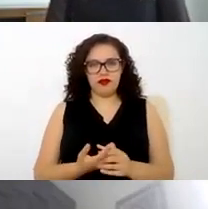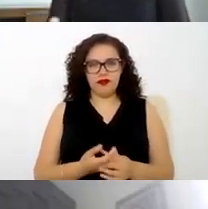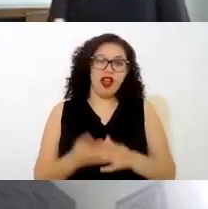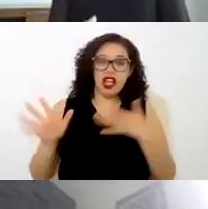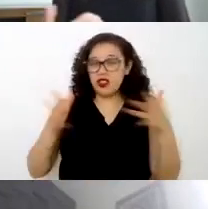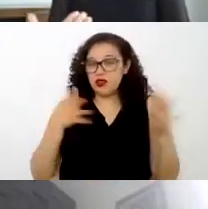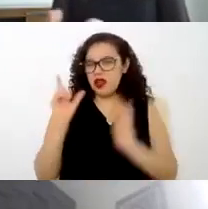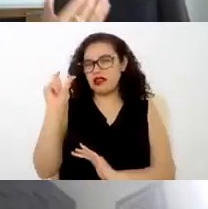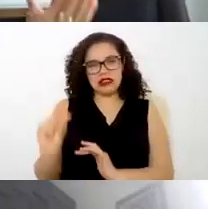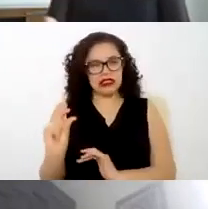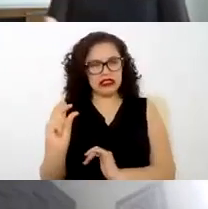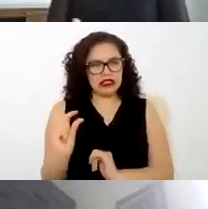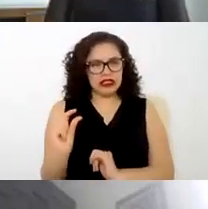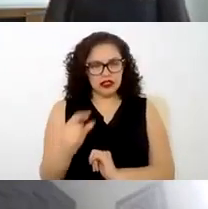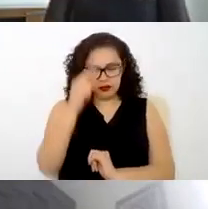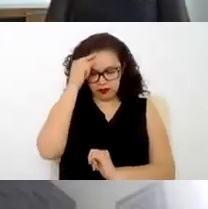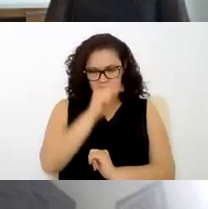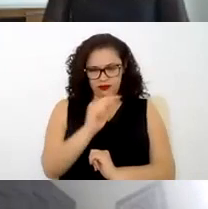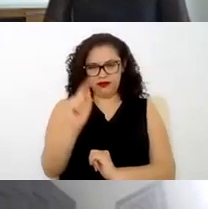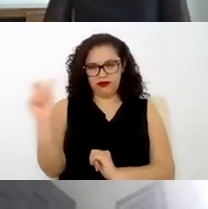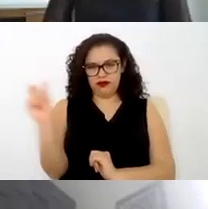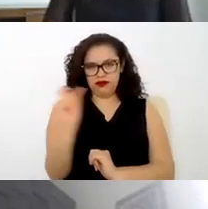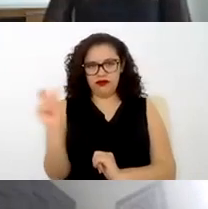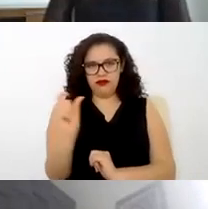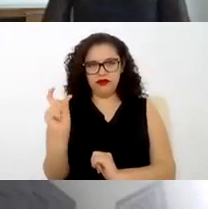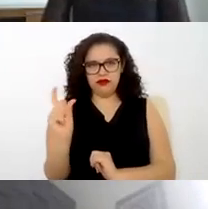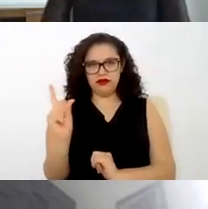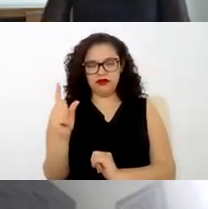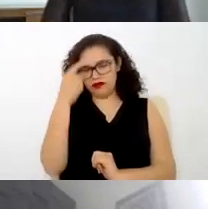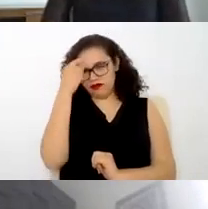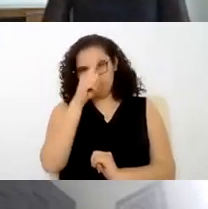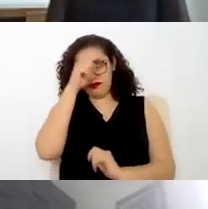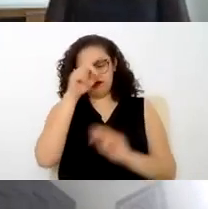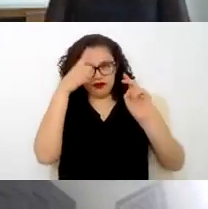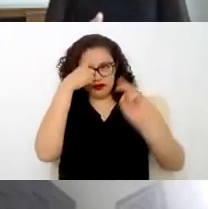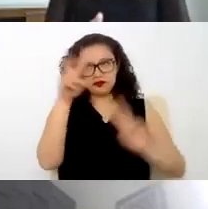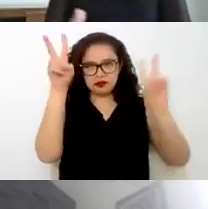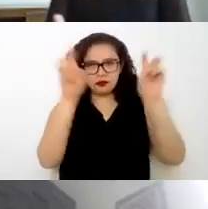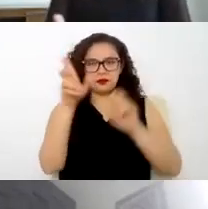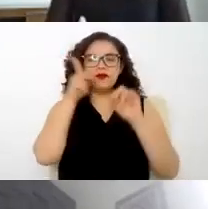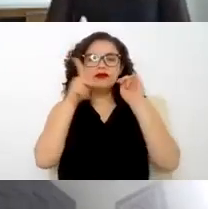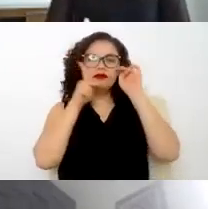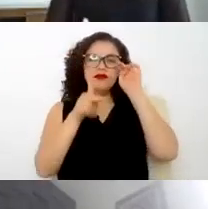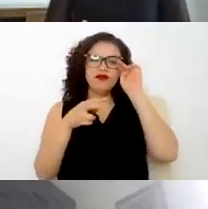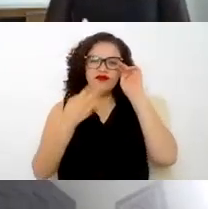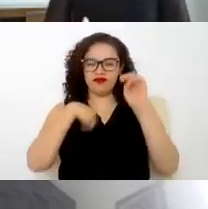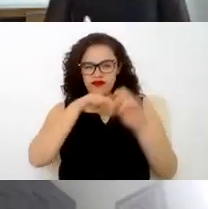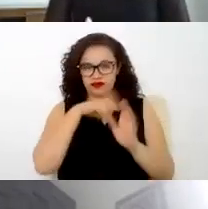a las que pueden ser en materia de comprobación esto que quiere decir que si somos reincidentes